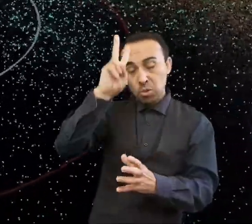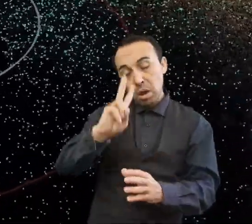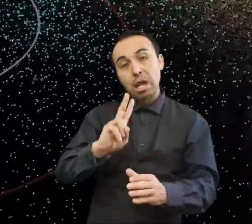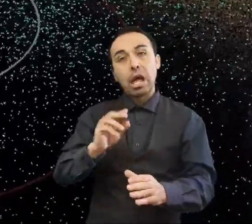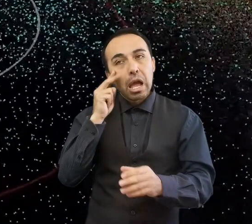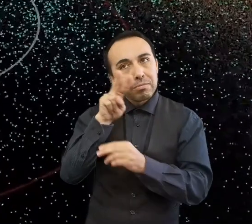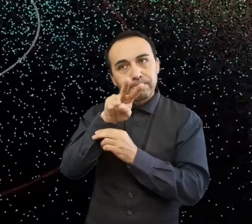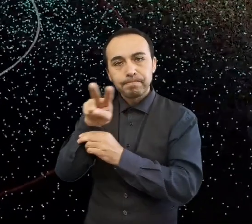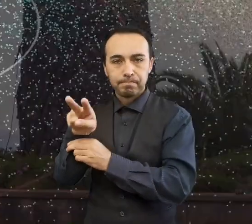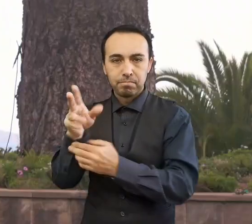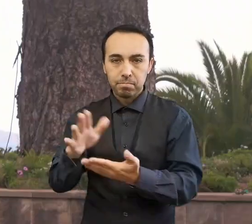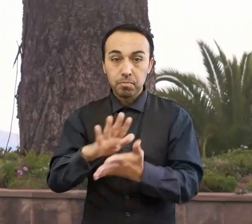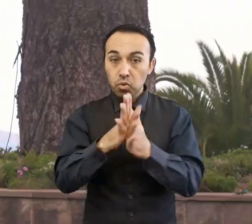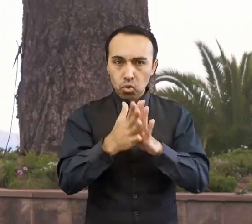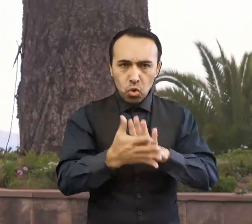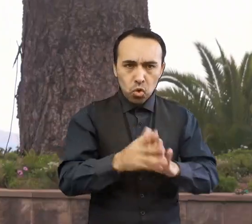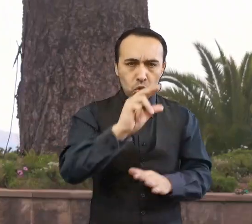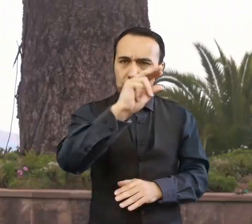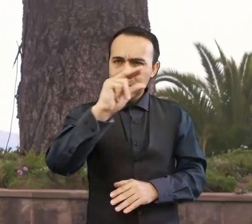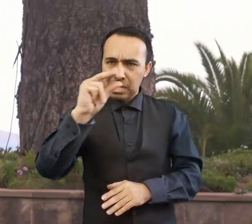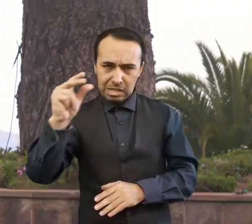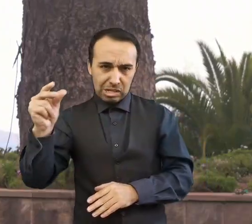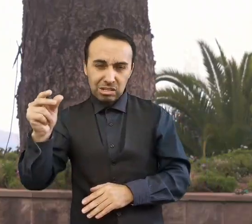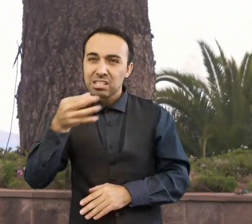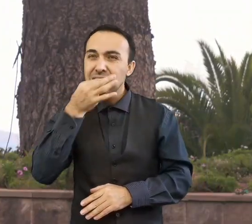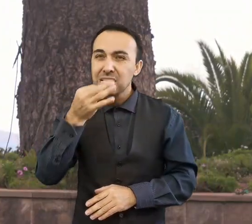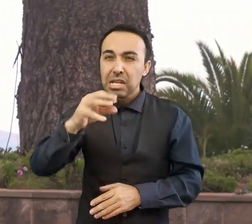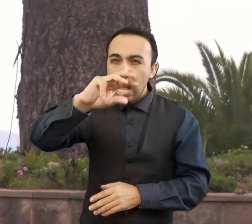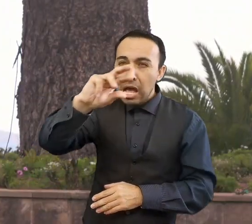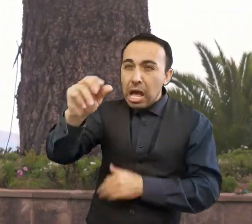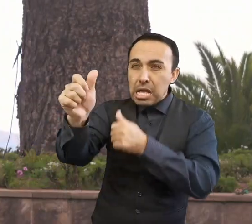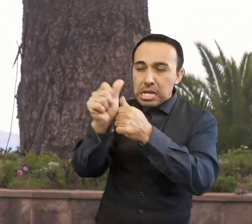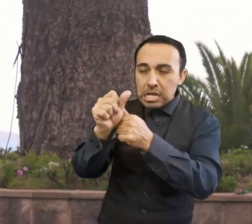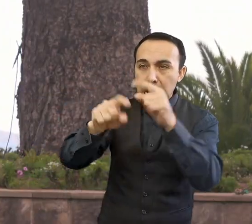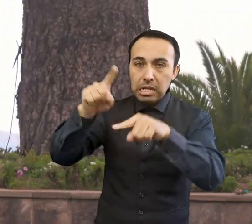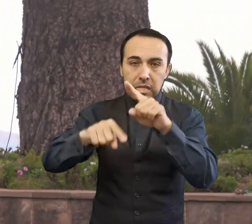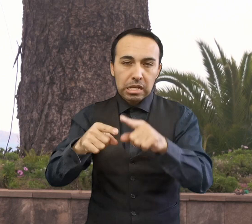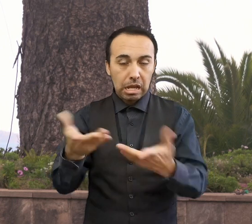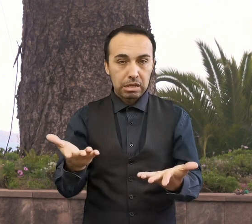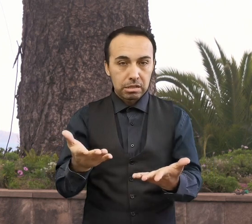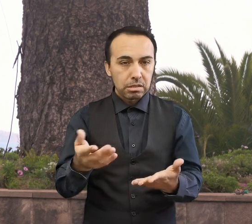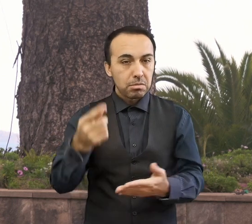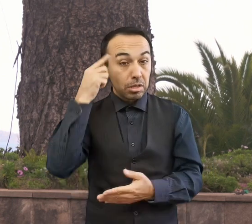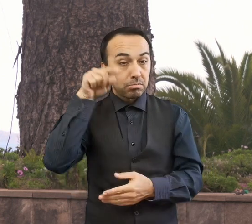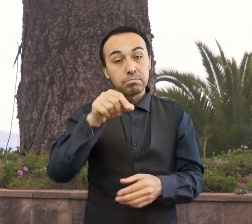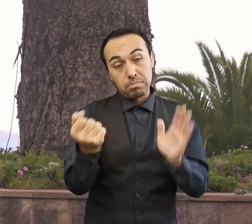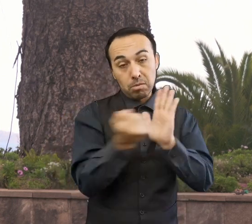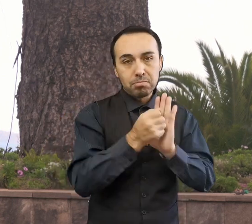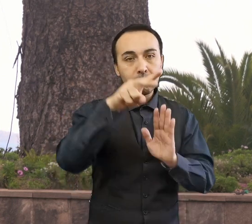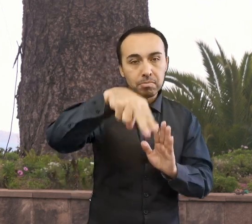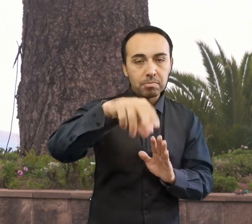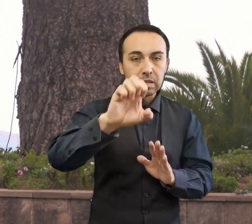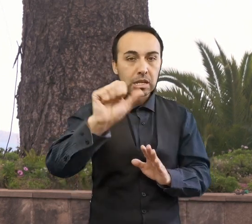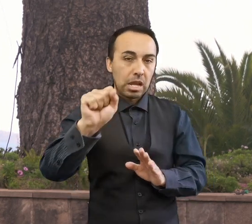nombre de asteroides próximos a la Tierra o NEA, por Near Earth Asteroid, por su cercanía a nuestro planeta. Por ello,